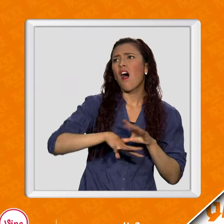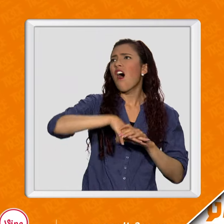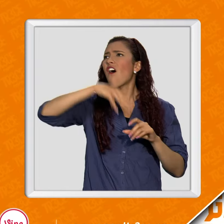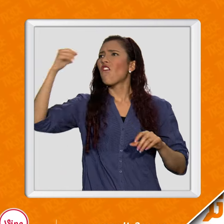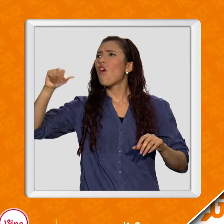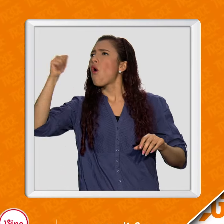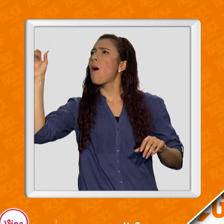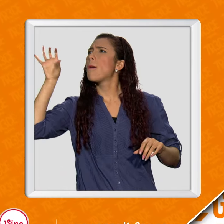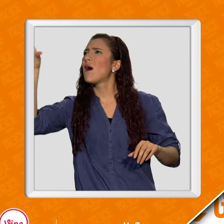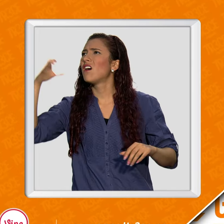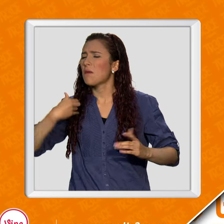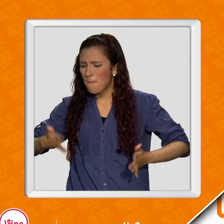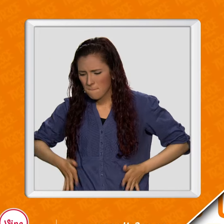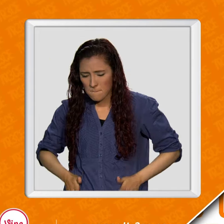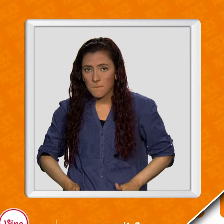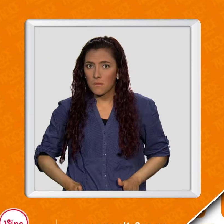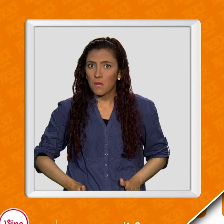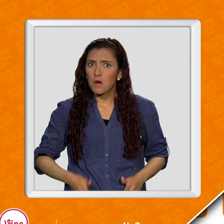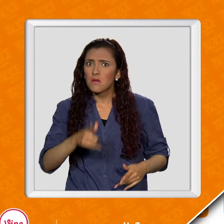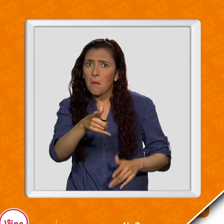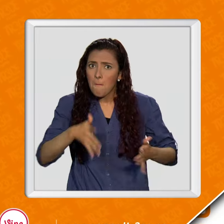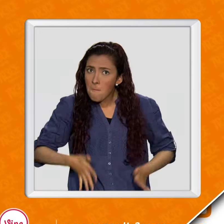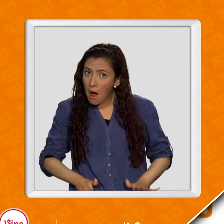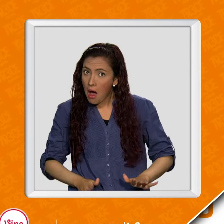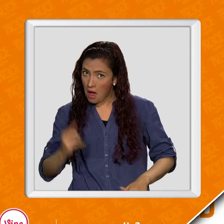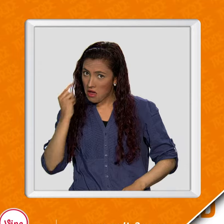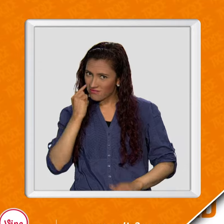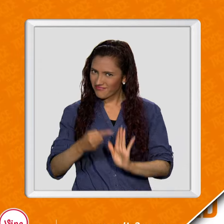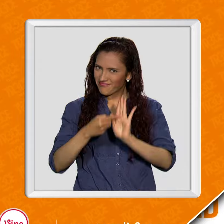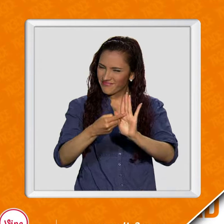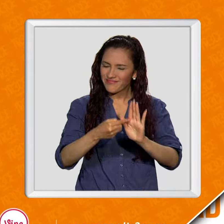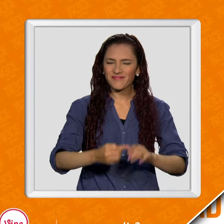afuera. Si ese es su caso, esta aplicación le interesa.